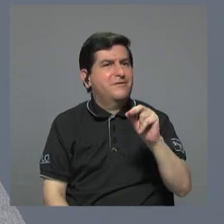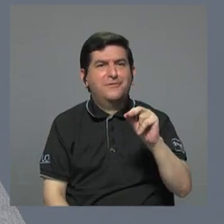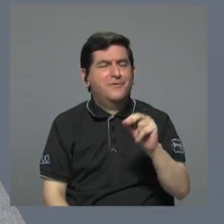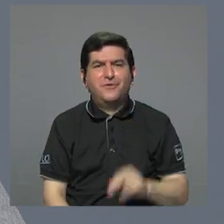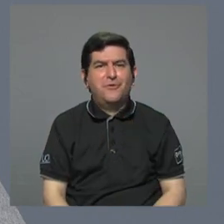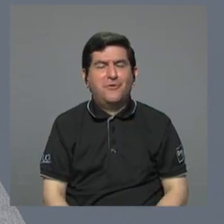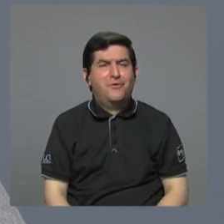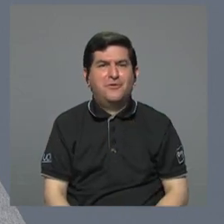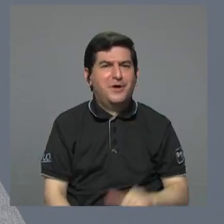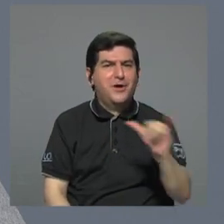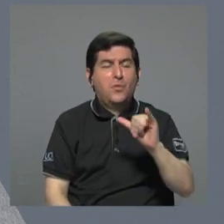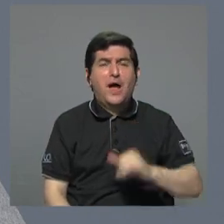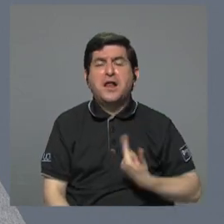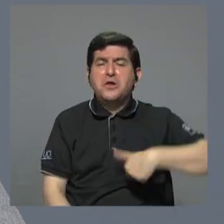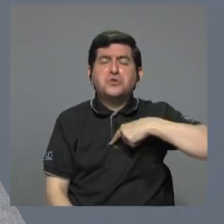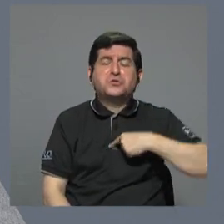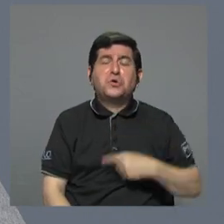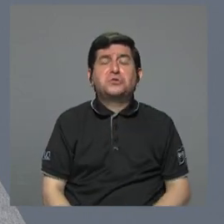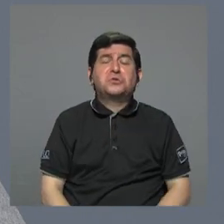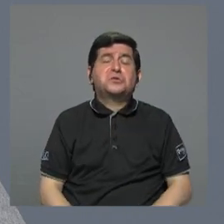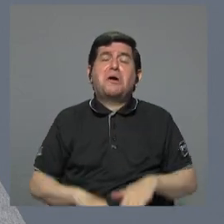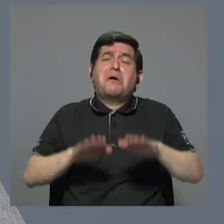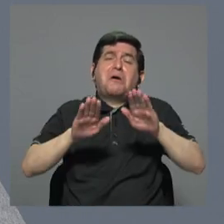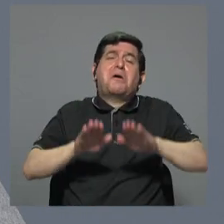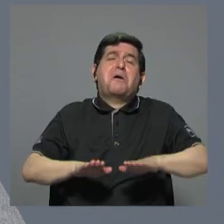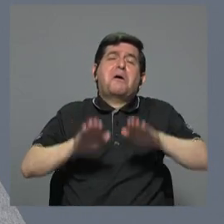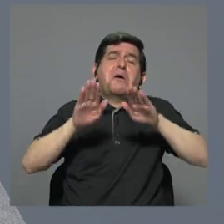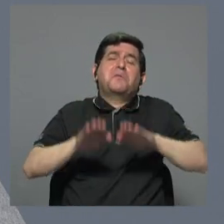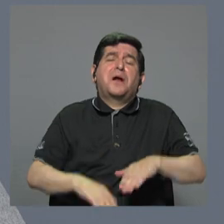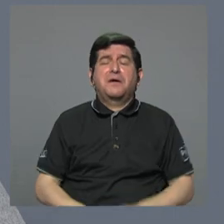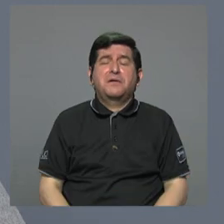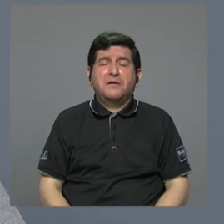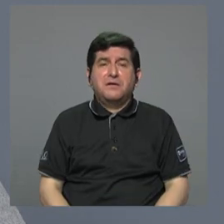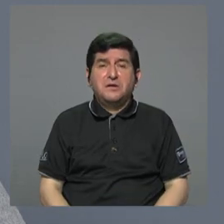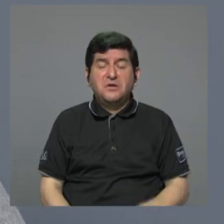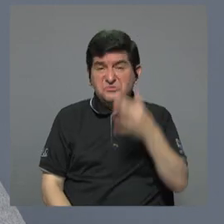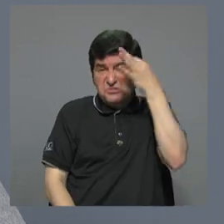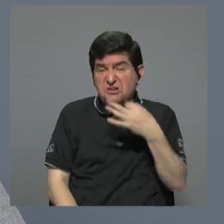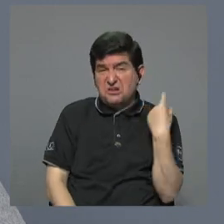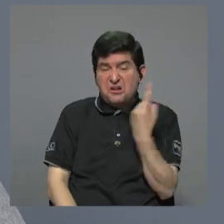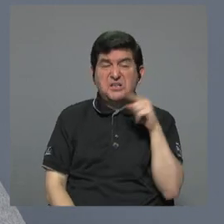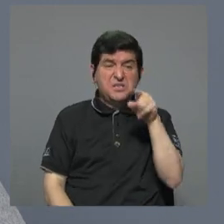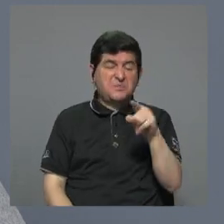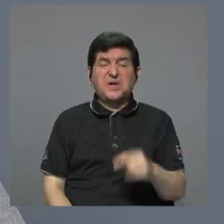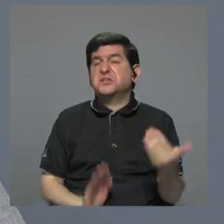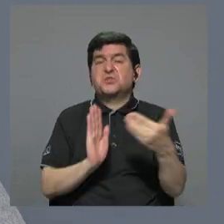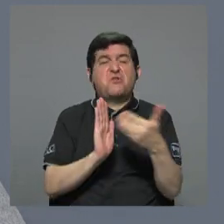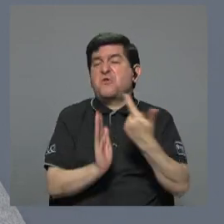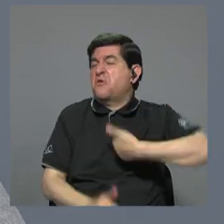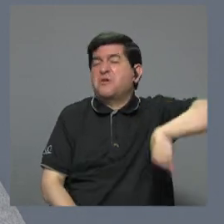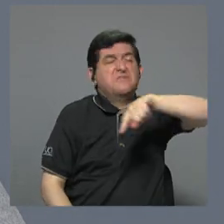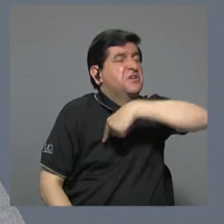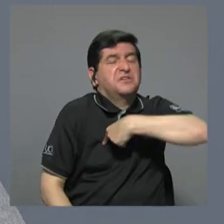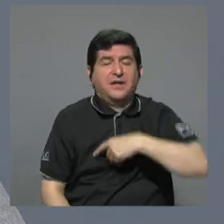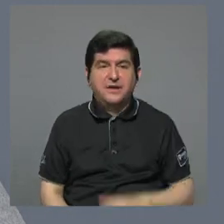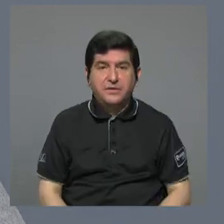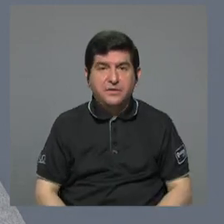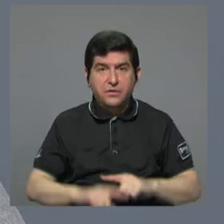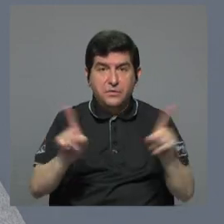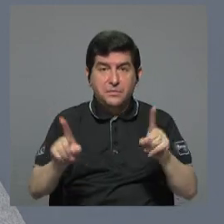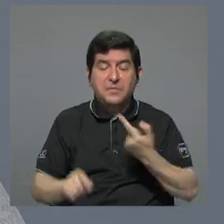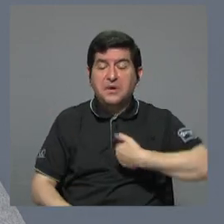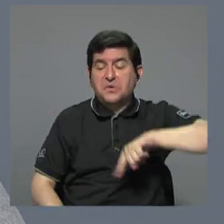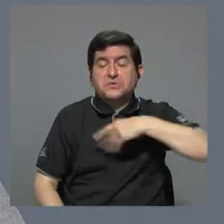habíamos dormido en los laureles, como se dice, ¿verdad?, porque siempre creímos que eso a nosotros no nos va a pasar y nosotros somos los